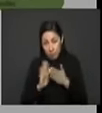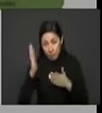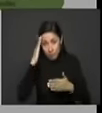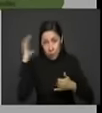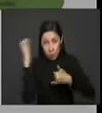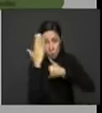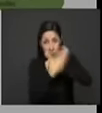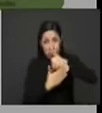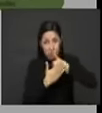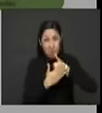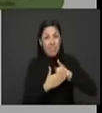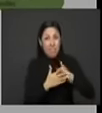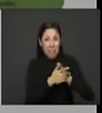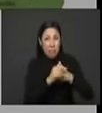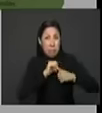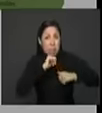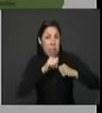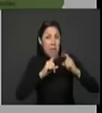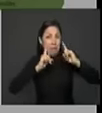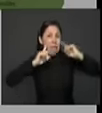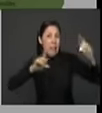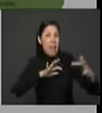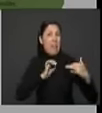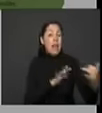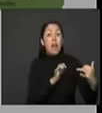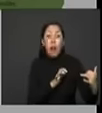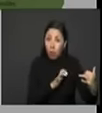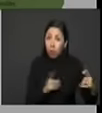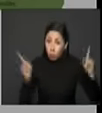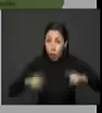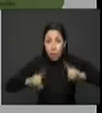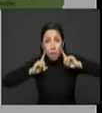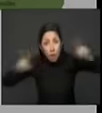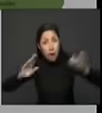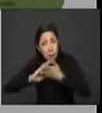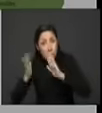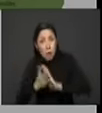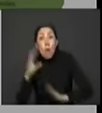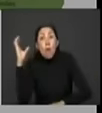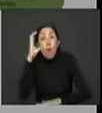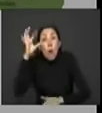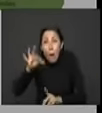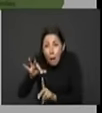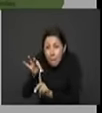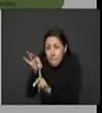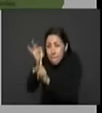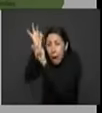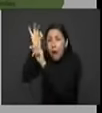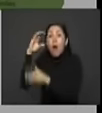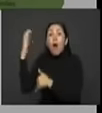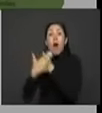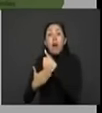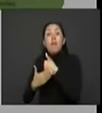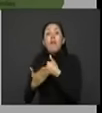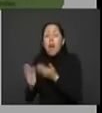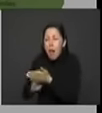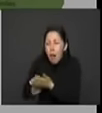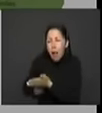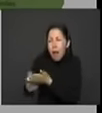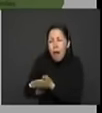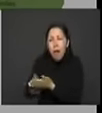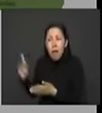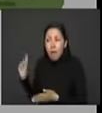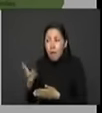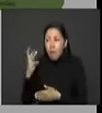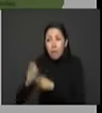tiene mucha experiencia en guerra, también tiene mucha experiencia en paz. Colombia es el único país del mundo que ha hecho 10 procesos de paz en 30